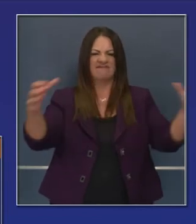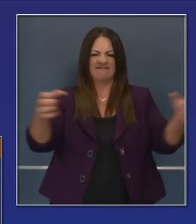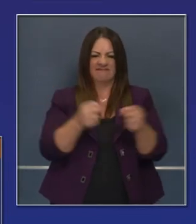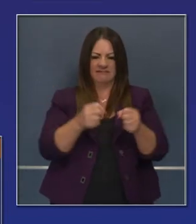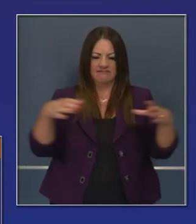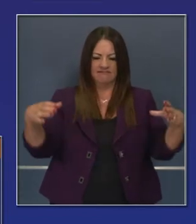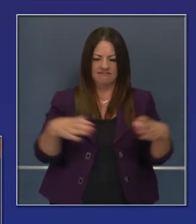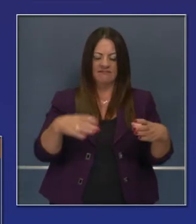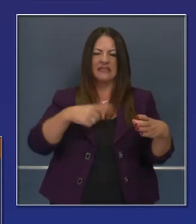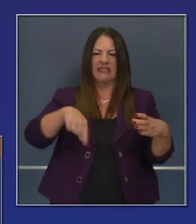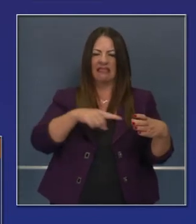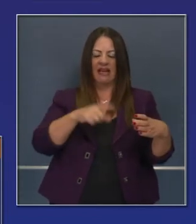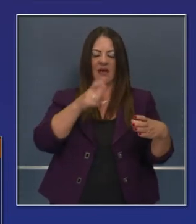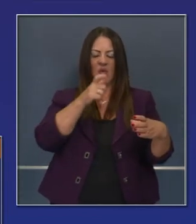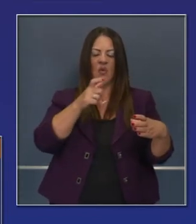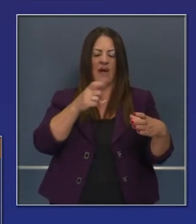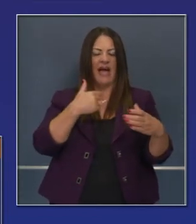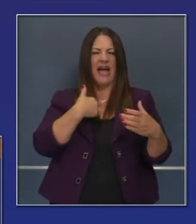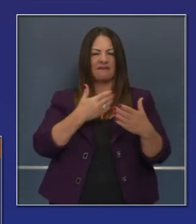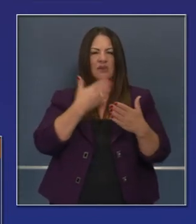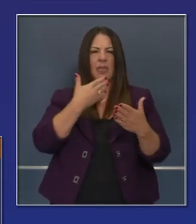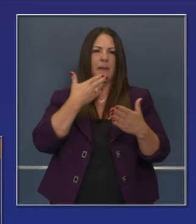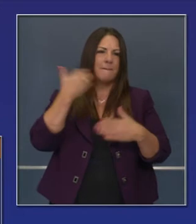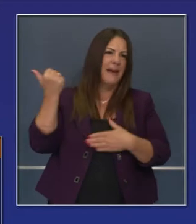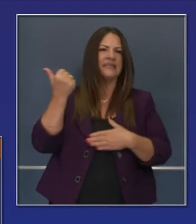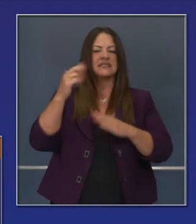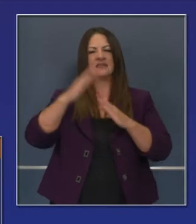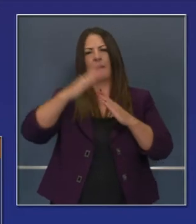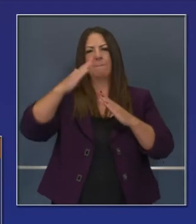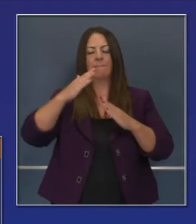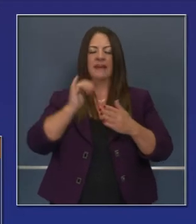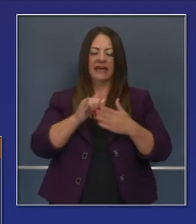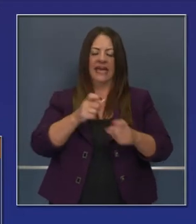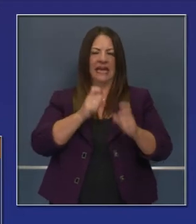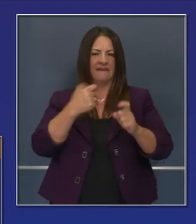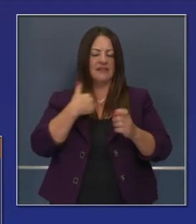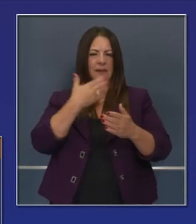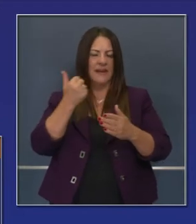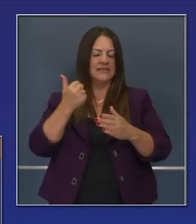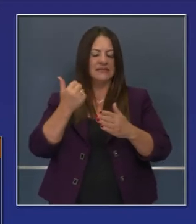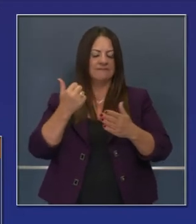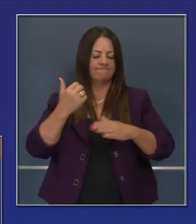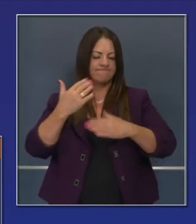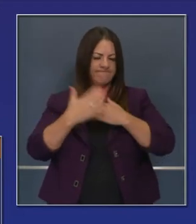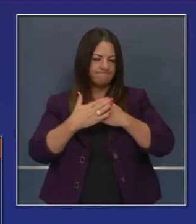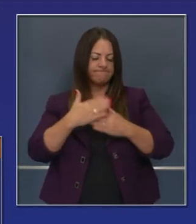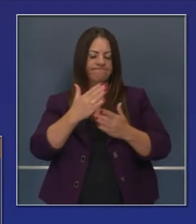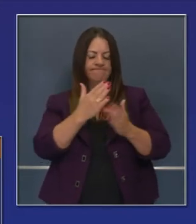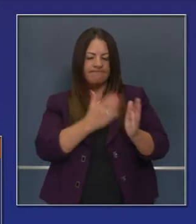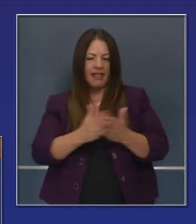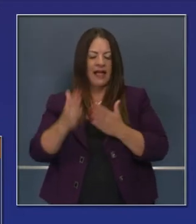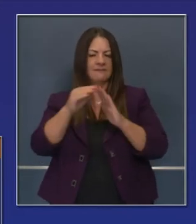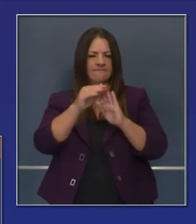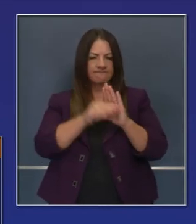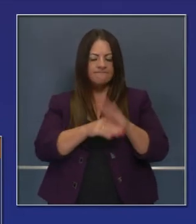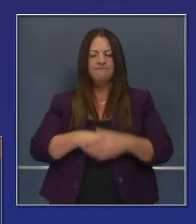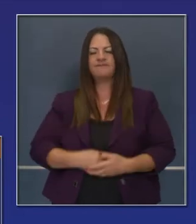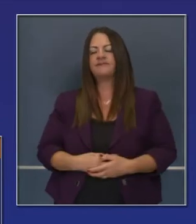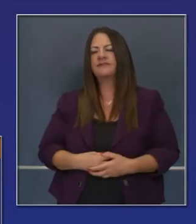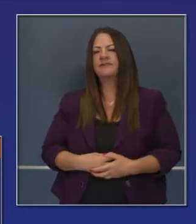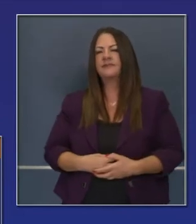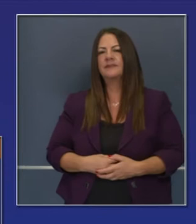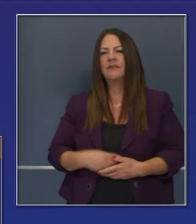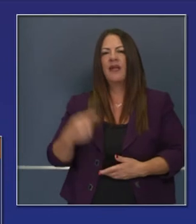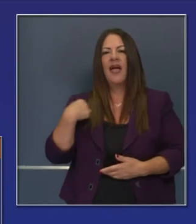California. Hoy, como dijo el gobernador, típicamente los ponemos al tanto sobre los niveles de los condados.